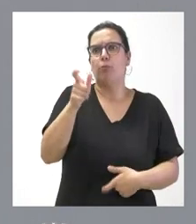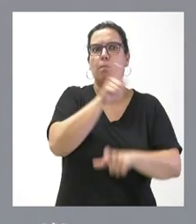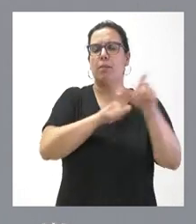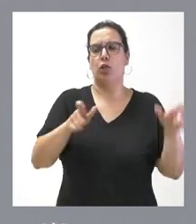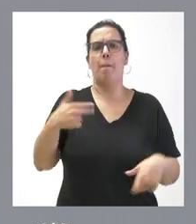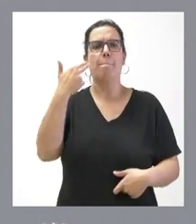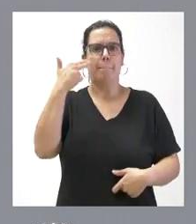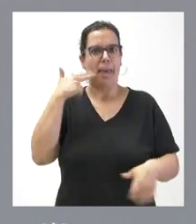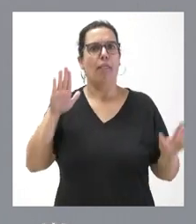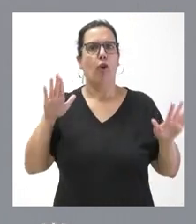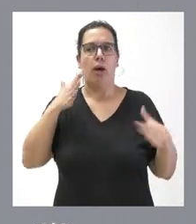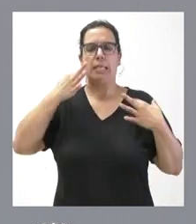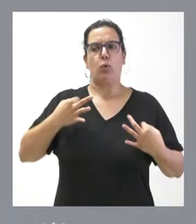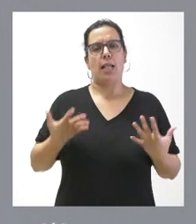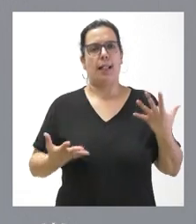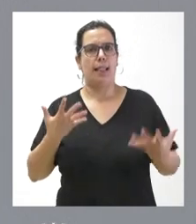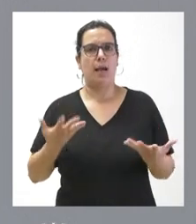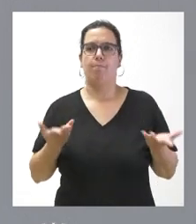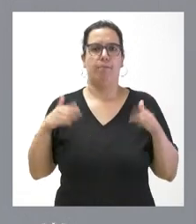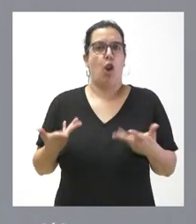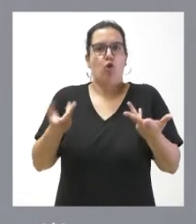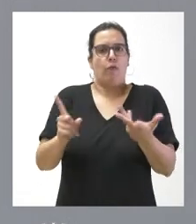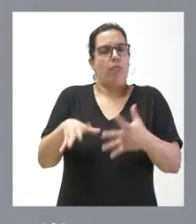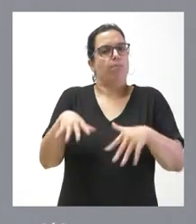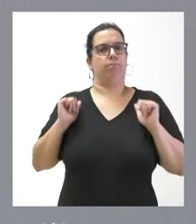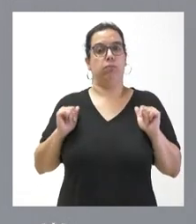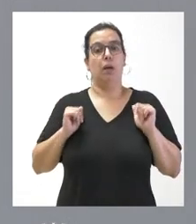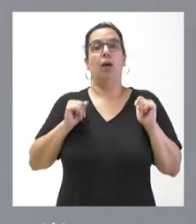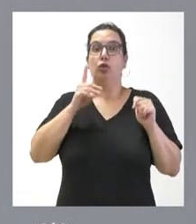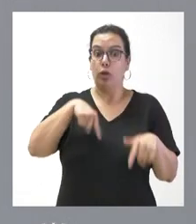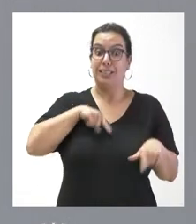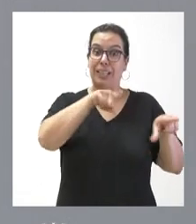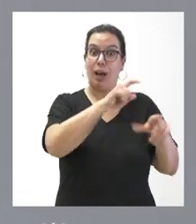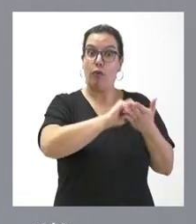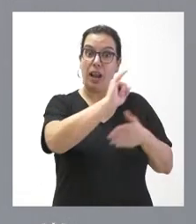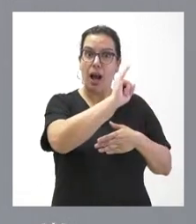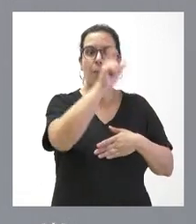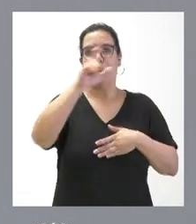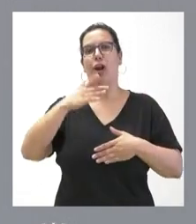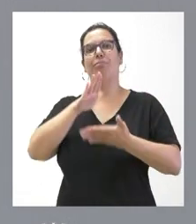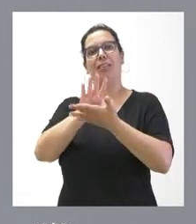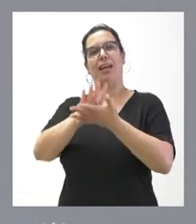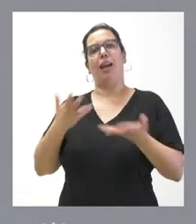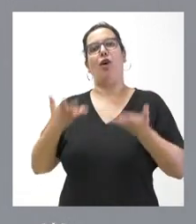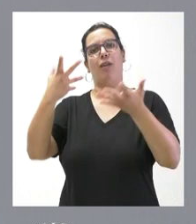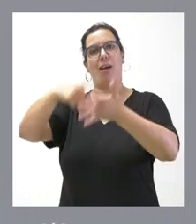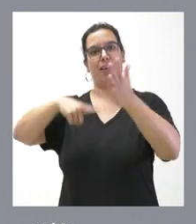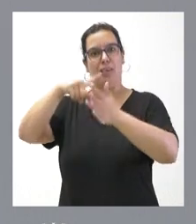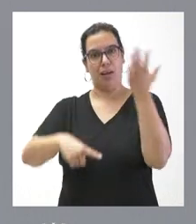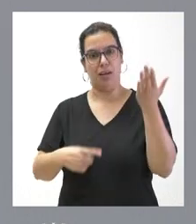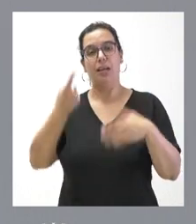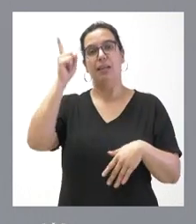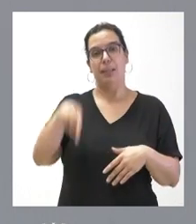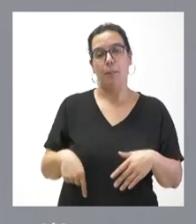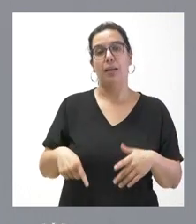garantías que tienen algunos propietarios. Si con esto ofrecemos garantías, ofrecemos seguridades, las viviendas salen al mercado, estamos consiguiendo también que el